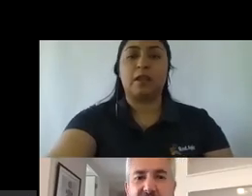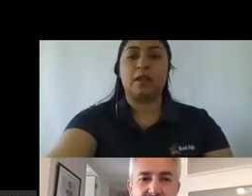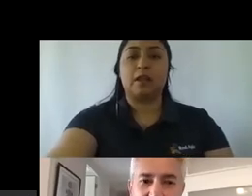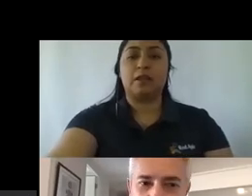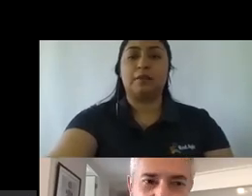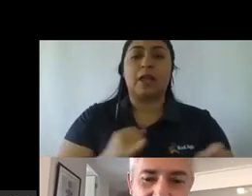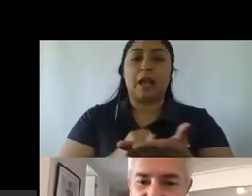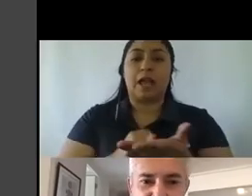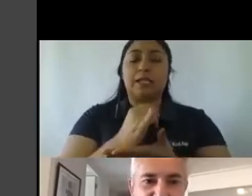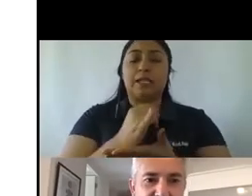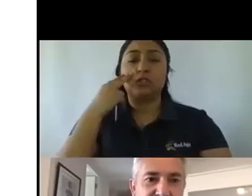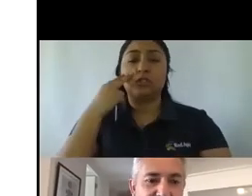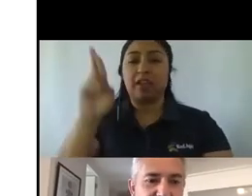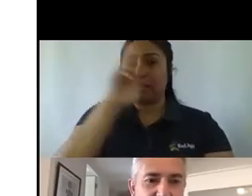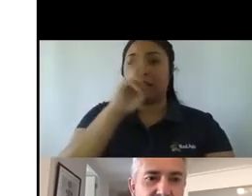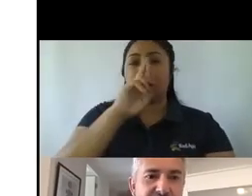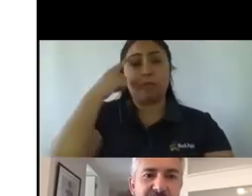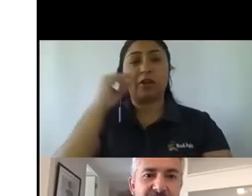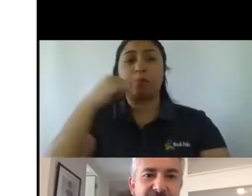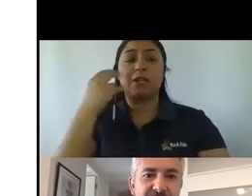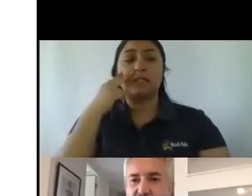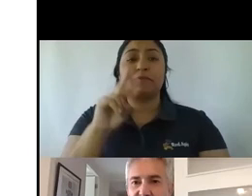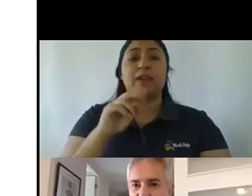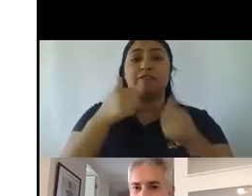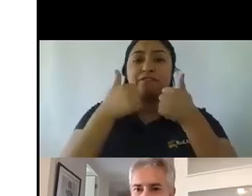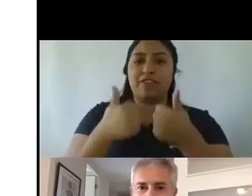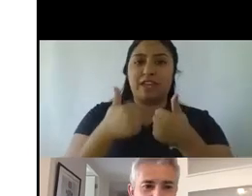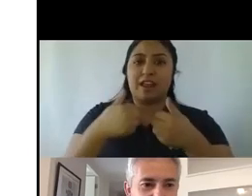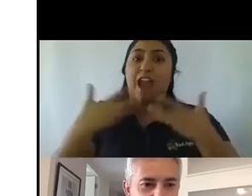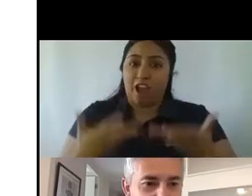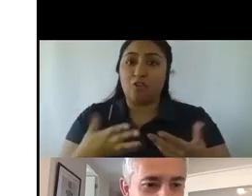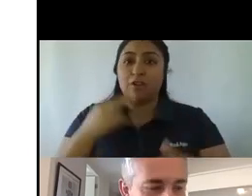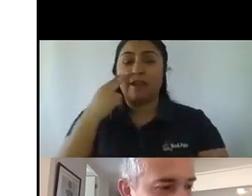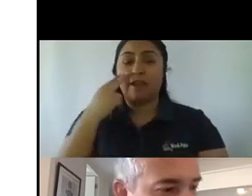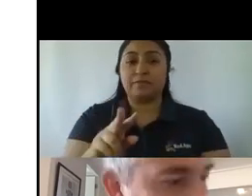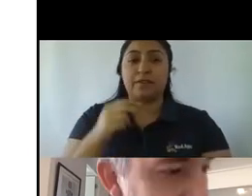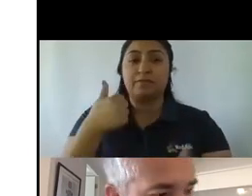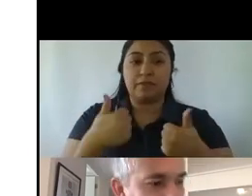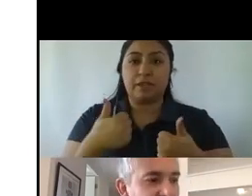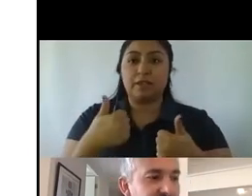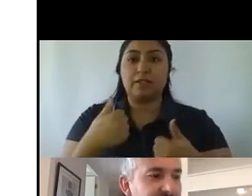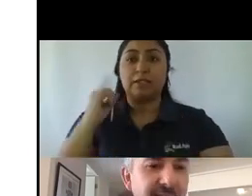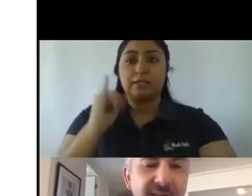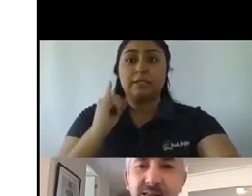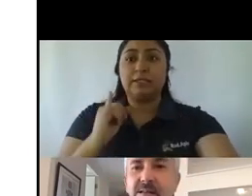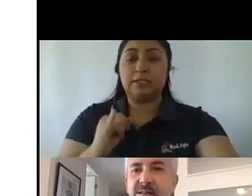bien. Entonces me imagino que esto se ve bien ahora, ¿no es cierto? ¿Sí? ¿Sí? ¿Claudia, se ve bien?